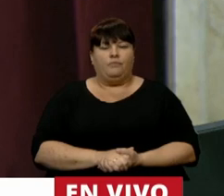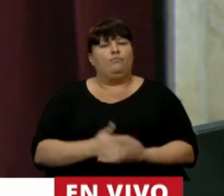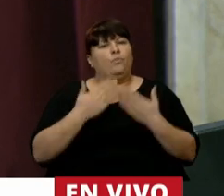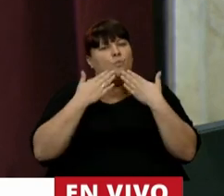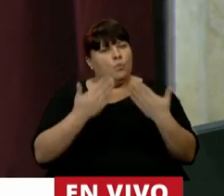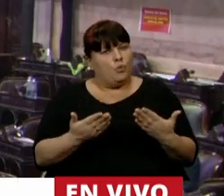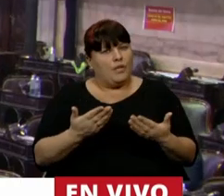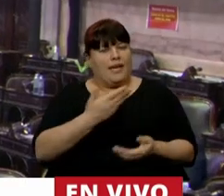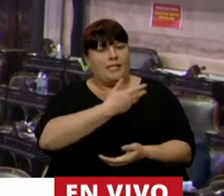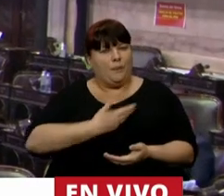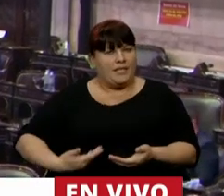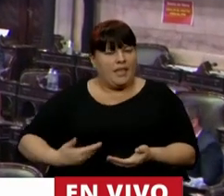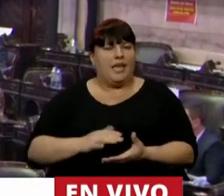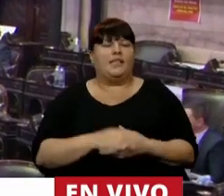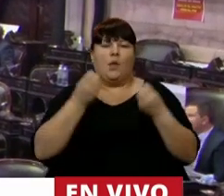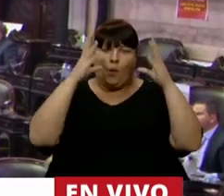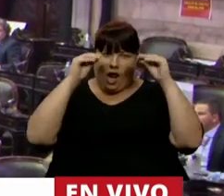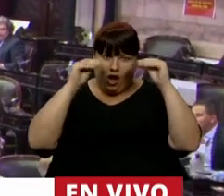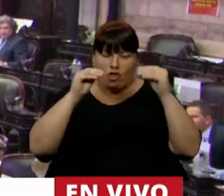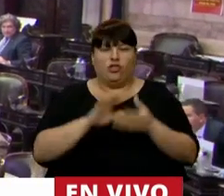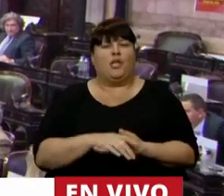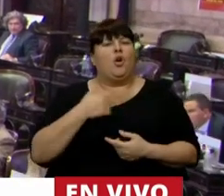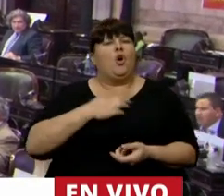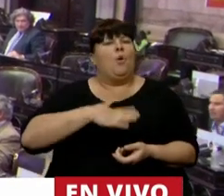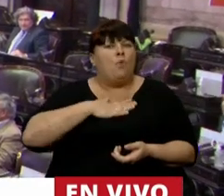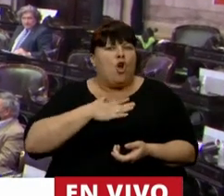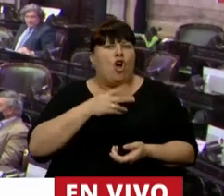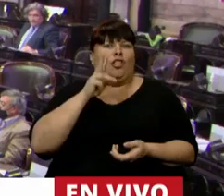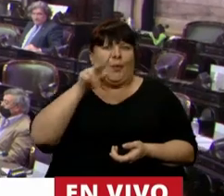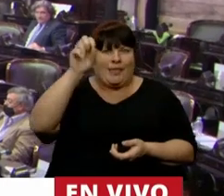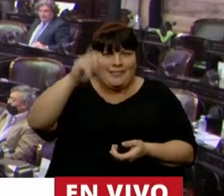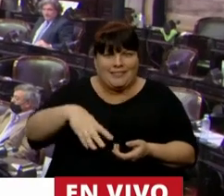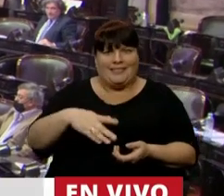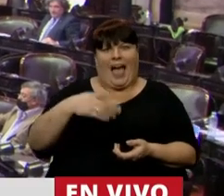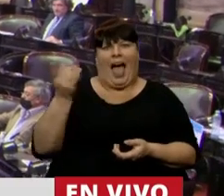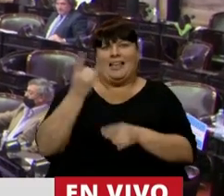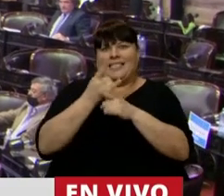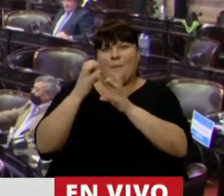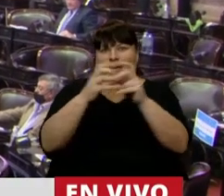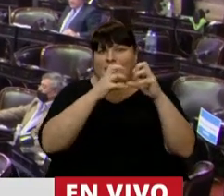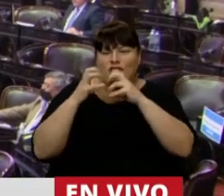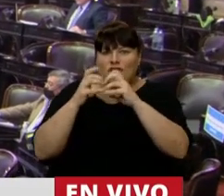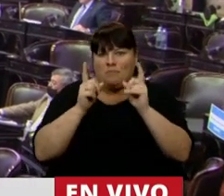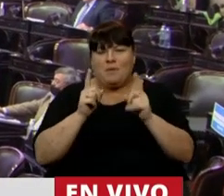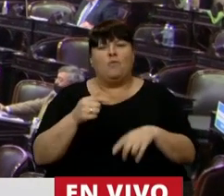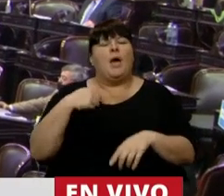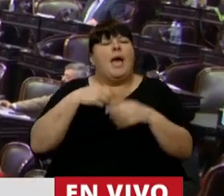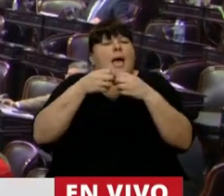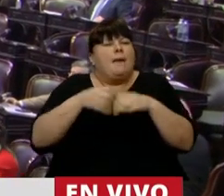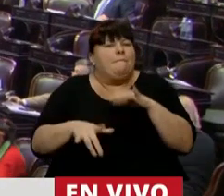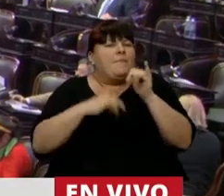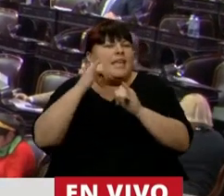Muchas gracias, señor Presidente. Buenas noches. Muy contento de verlo acá presente, como todas las sesiones. Quería